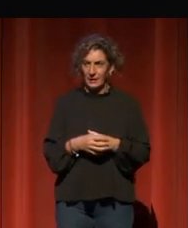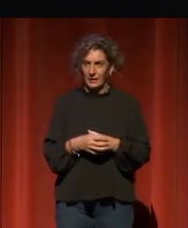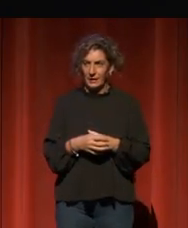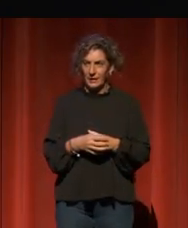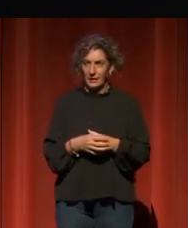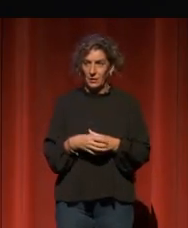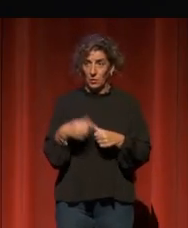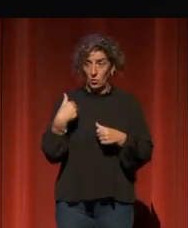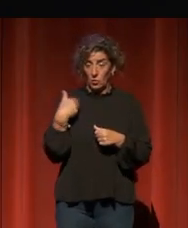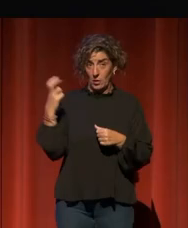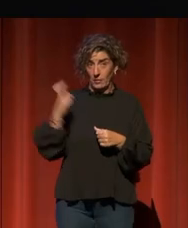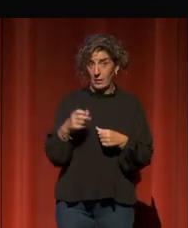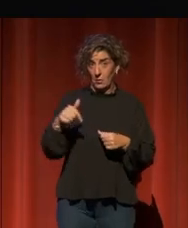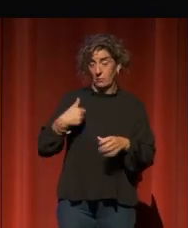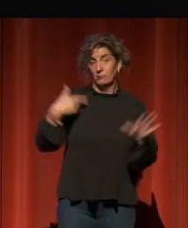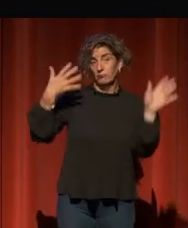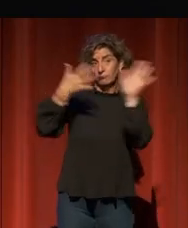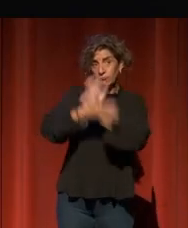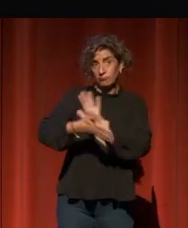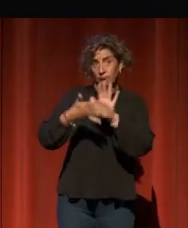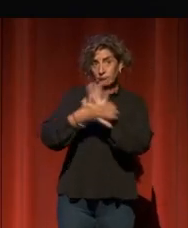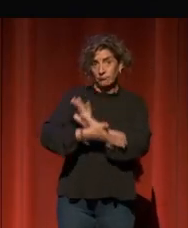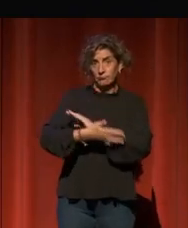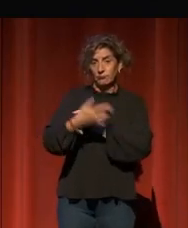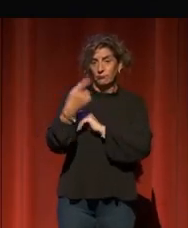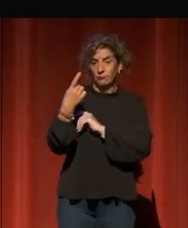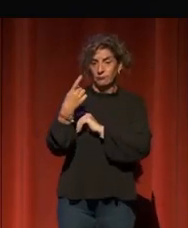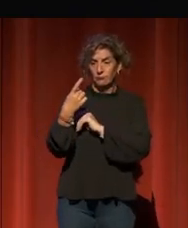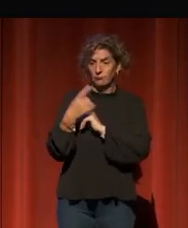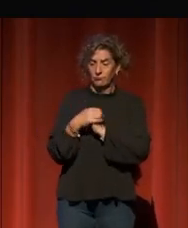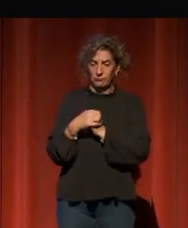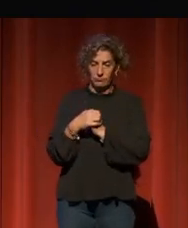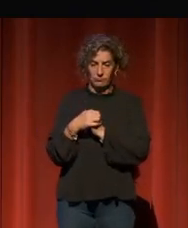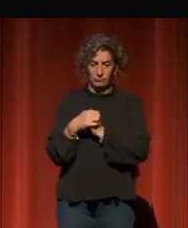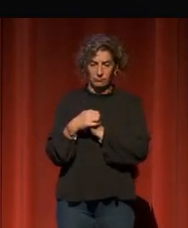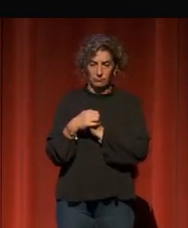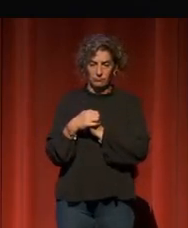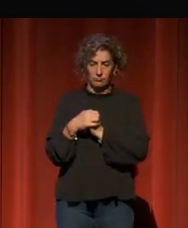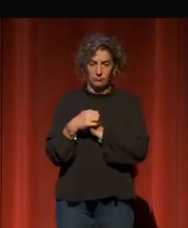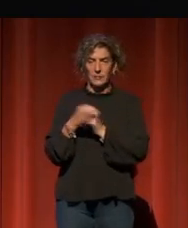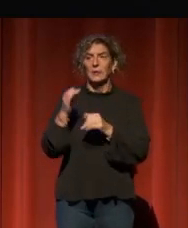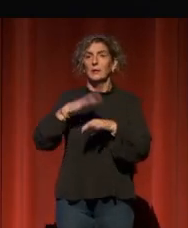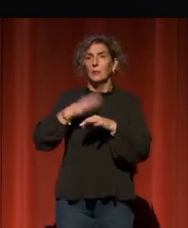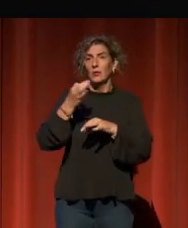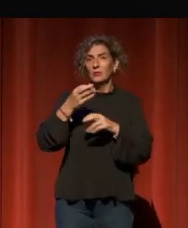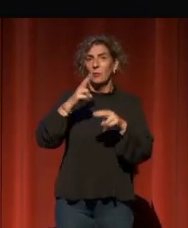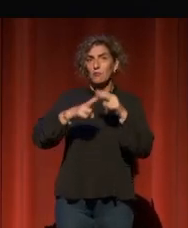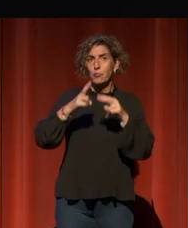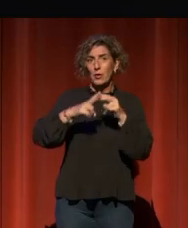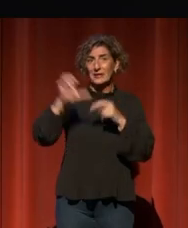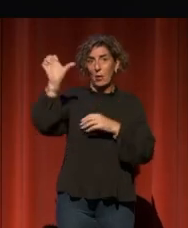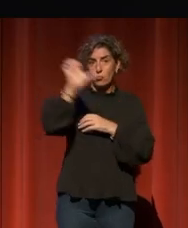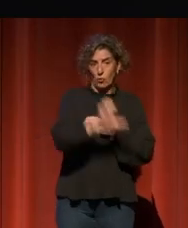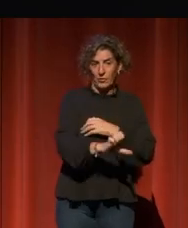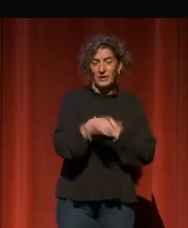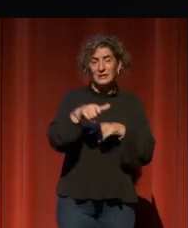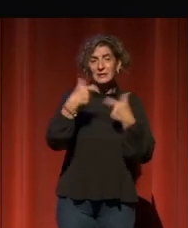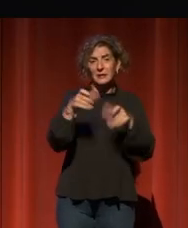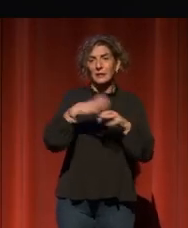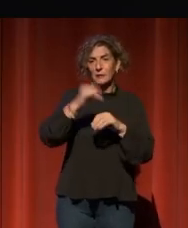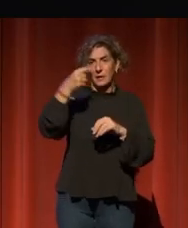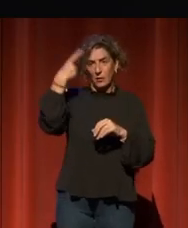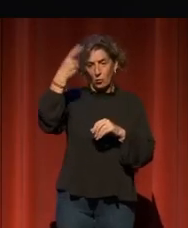Yo he venido a hablar, me han invitado para hablar de lo que son las políticas europeas para la cultura